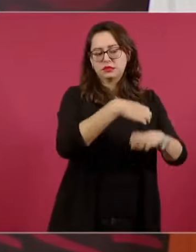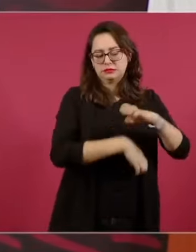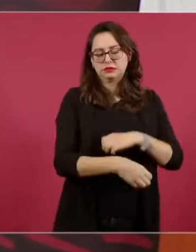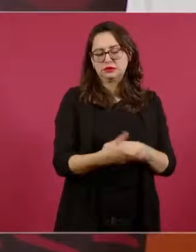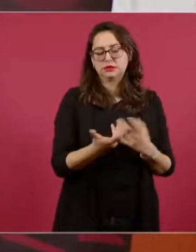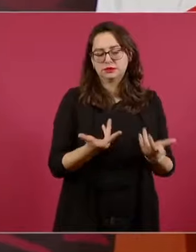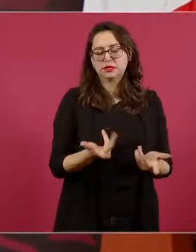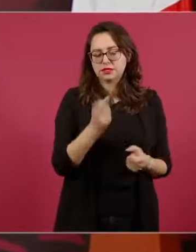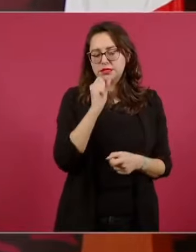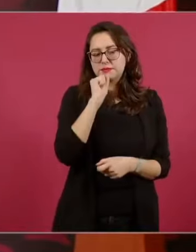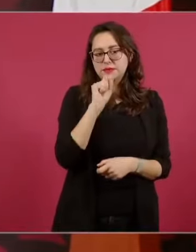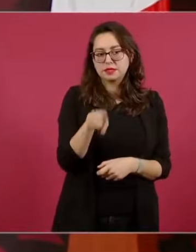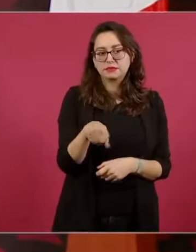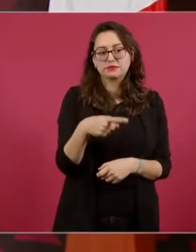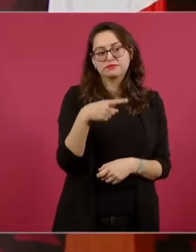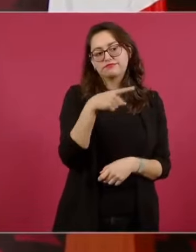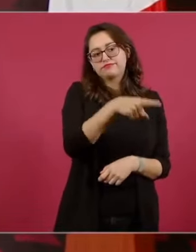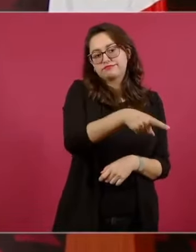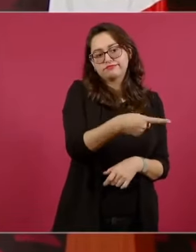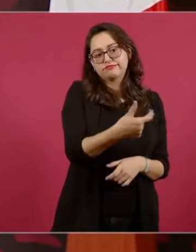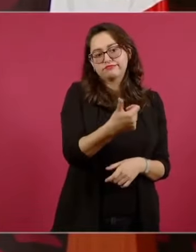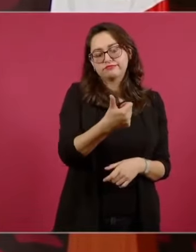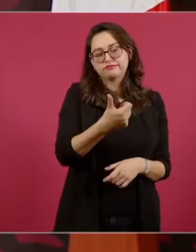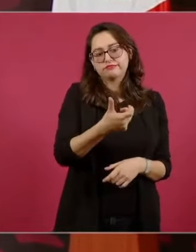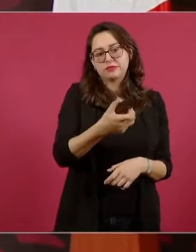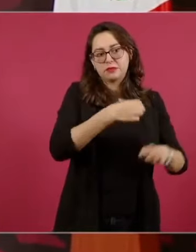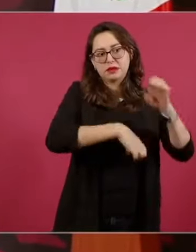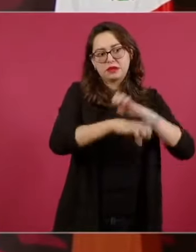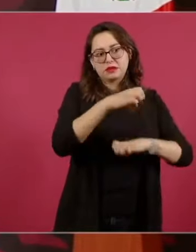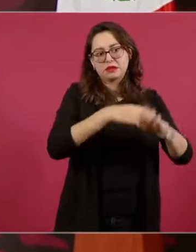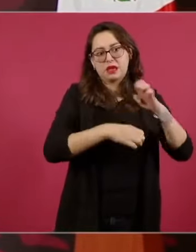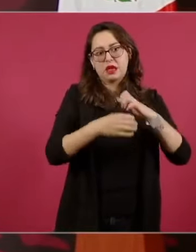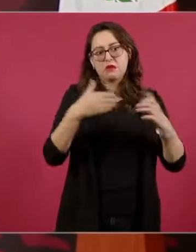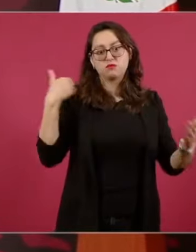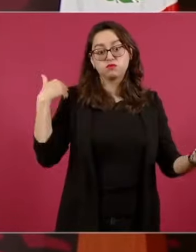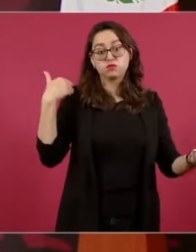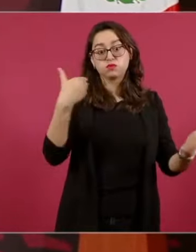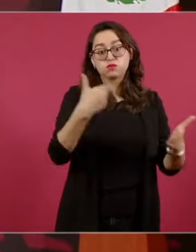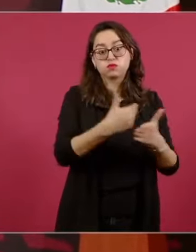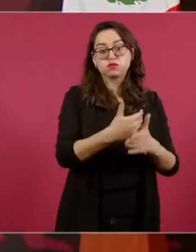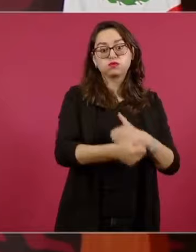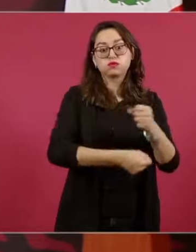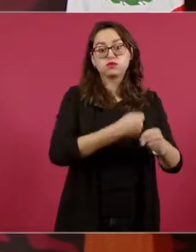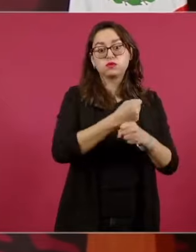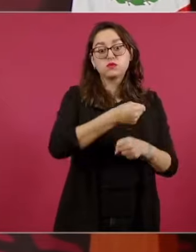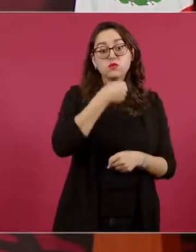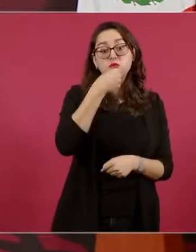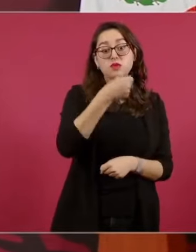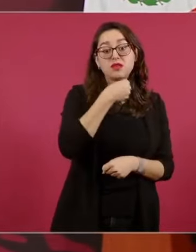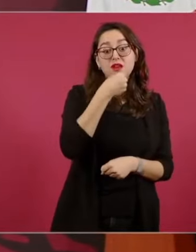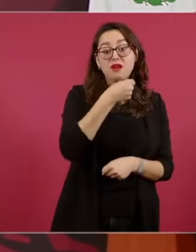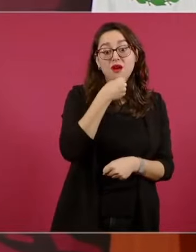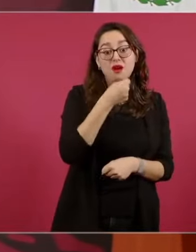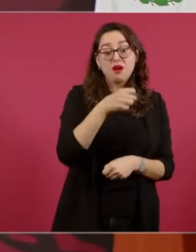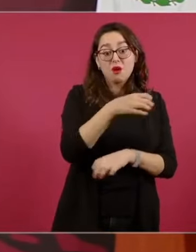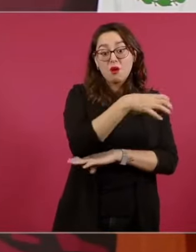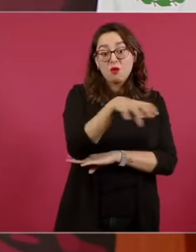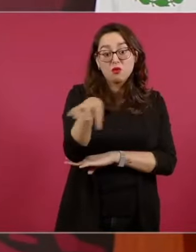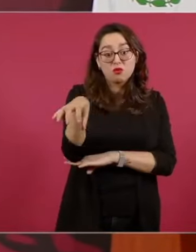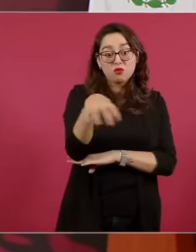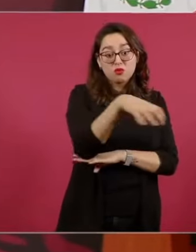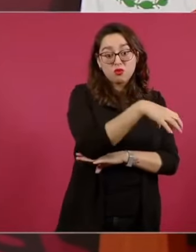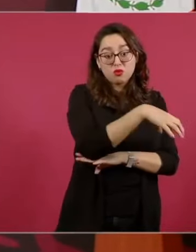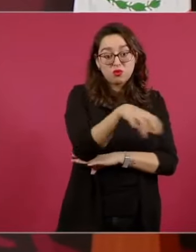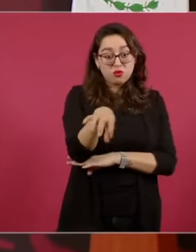antiguas. Entonces, ahí aprende uno que, por ejemplo,